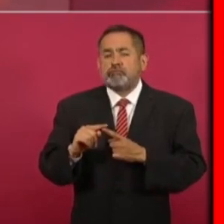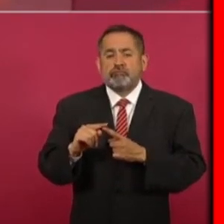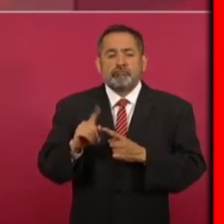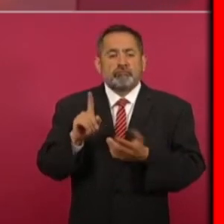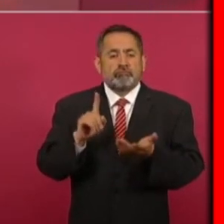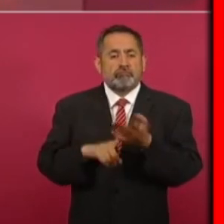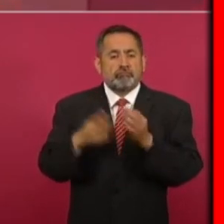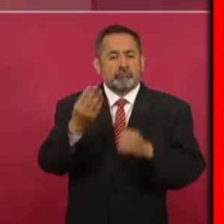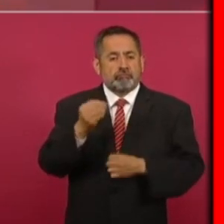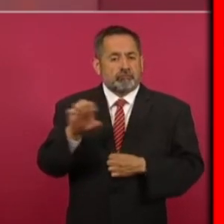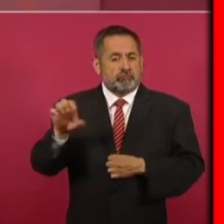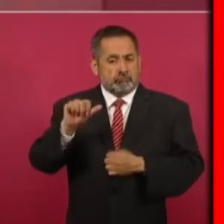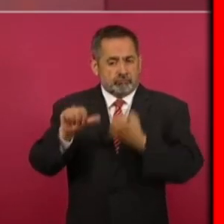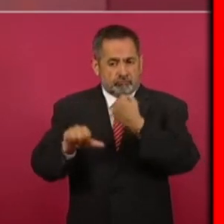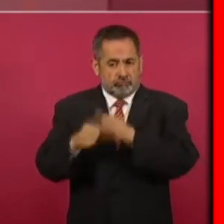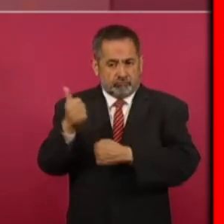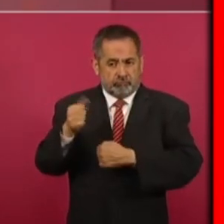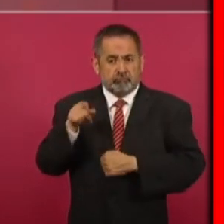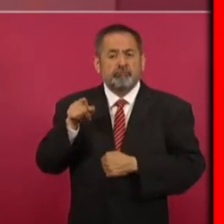1911